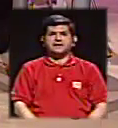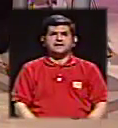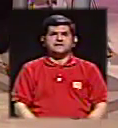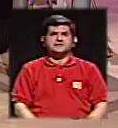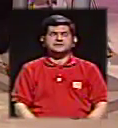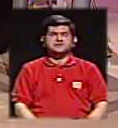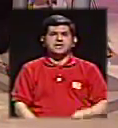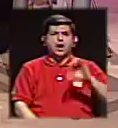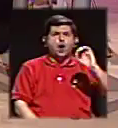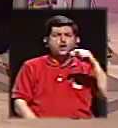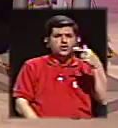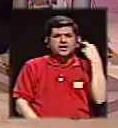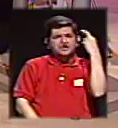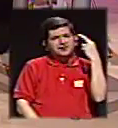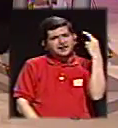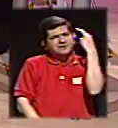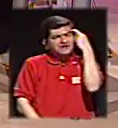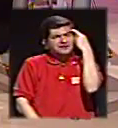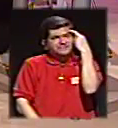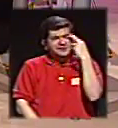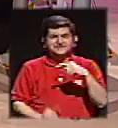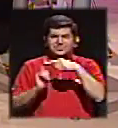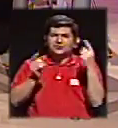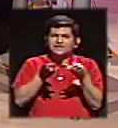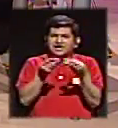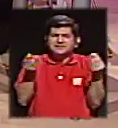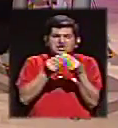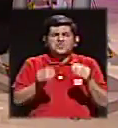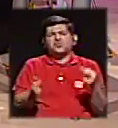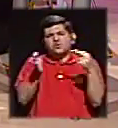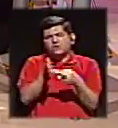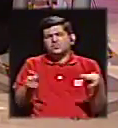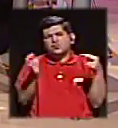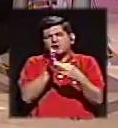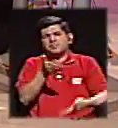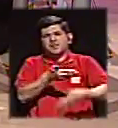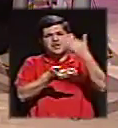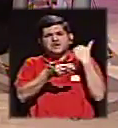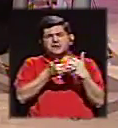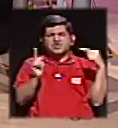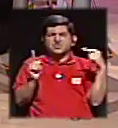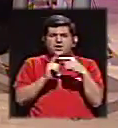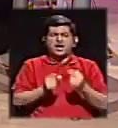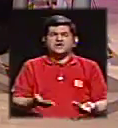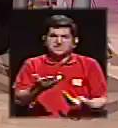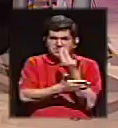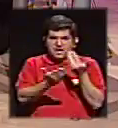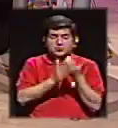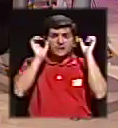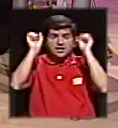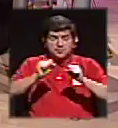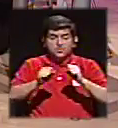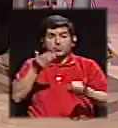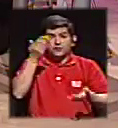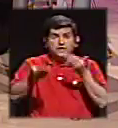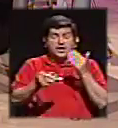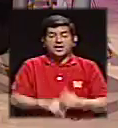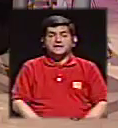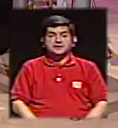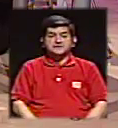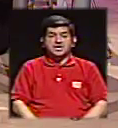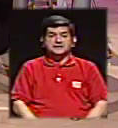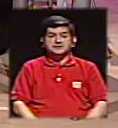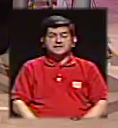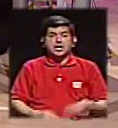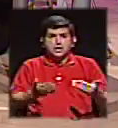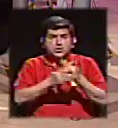Con don Otto Guevara, las reflexiones van desde un producto reciclado de antes a una actualidad que le podría superar nuevas